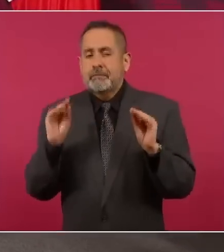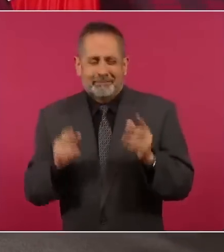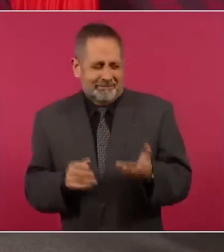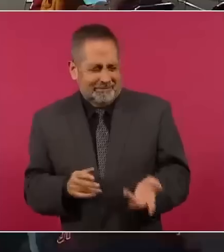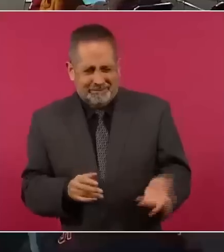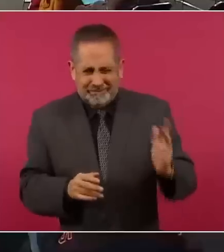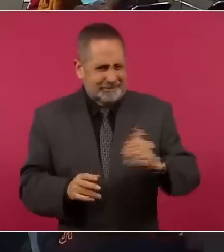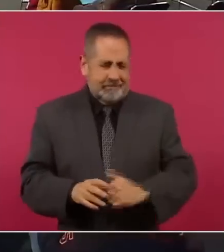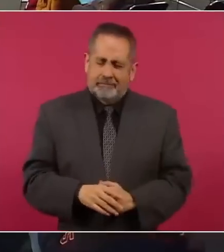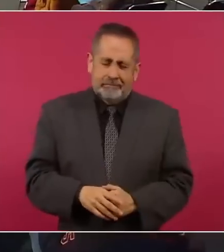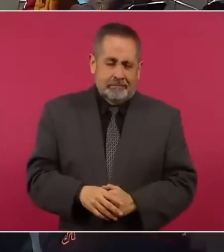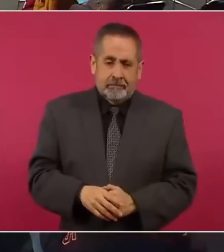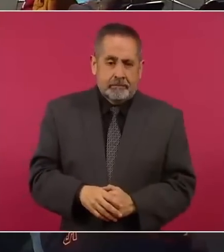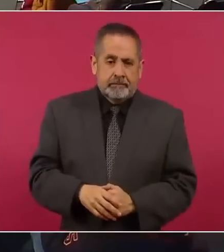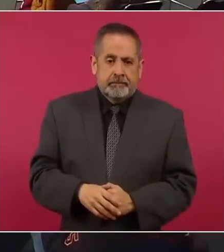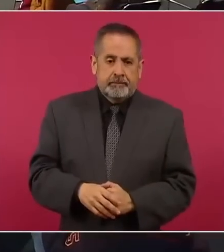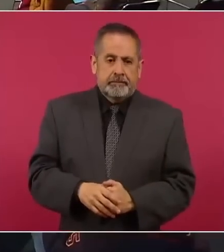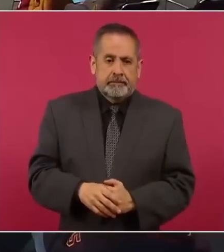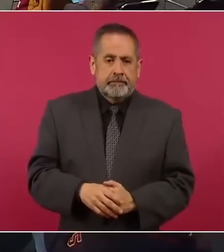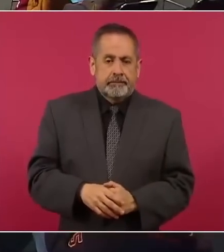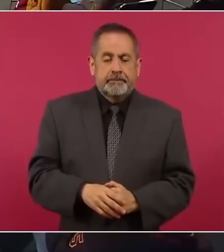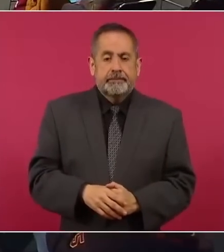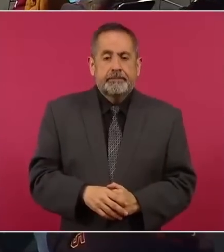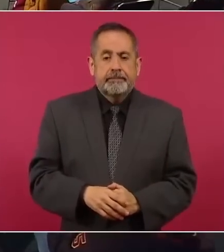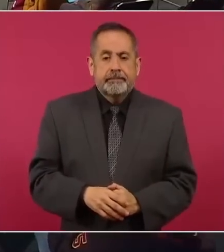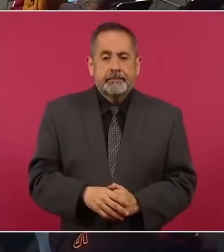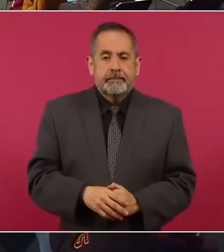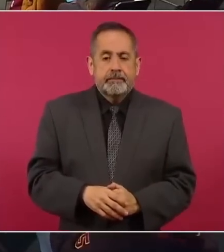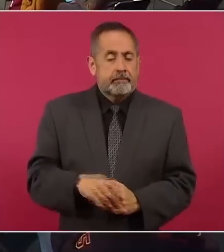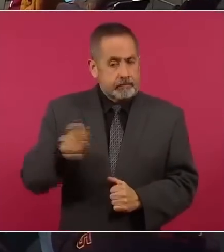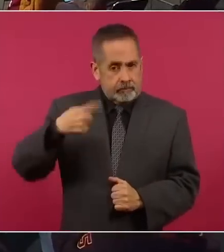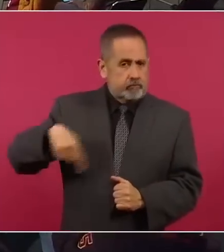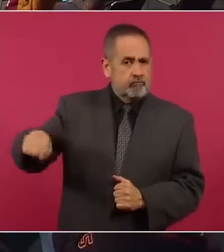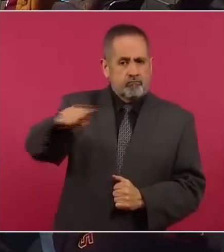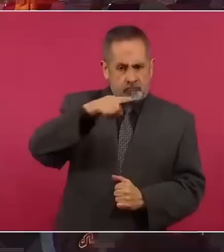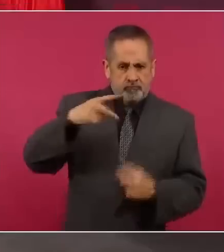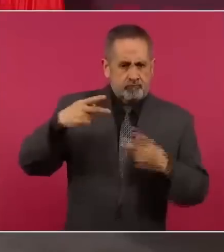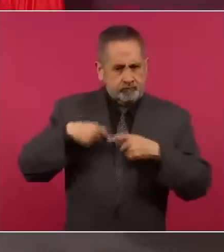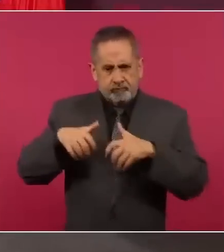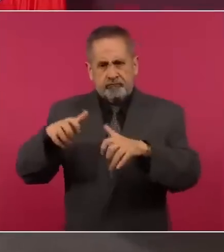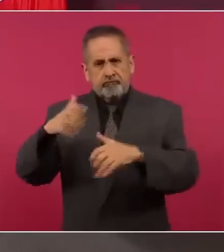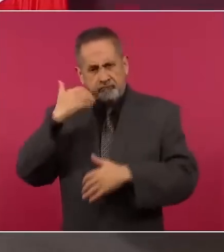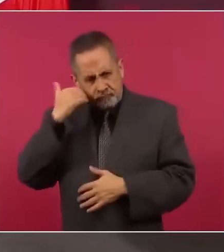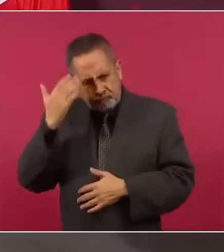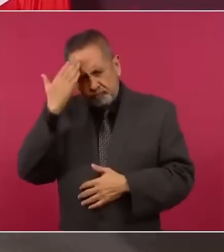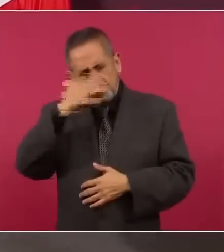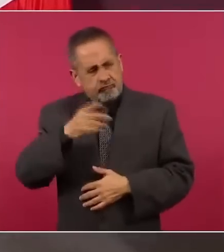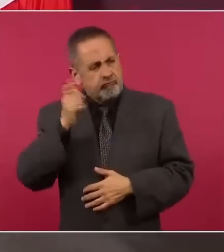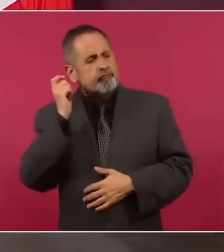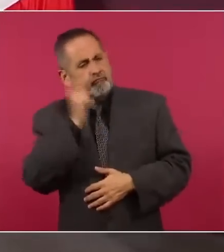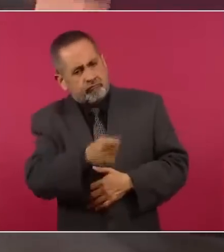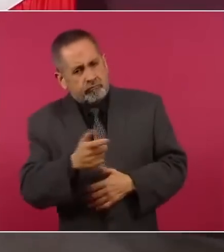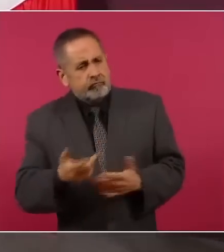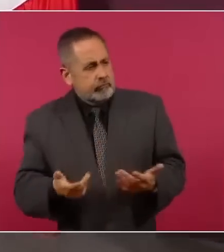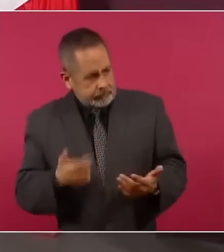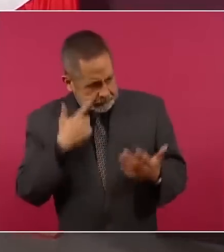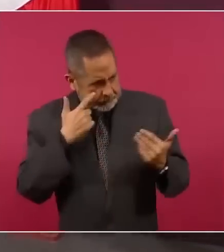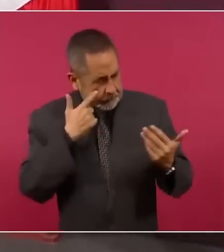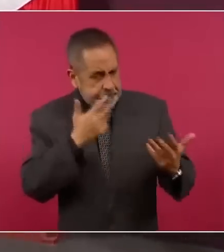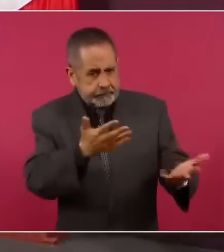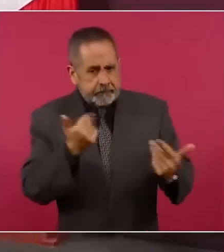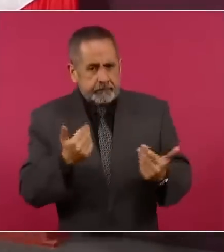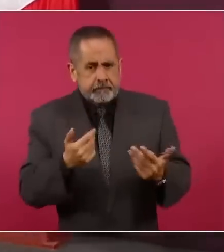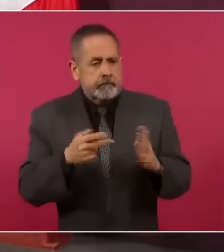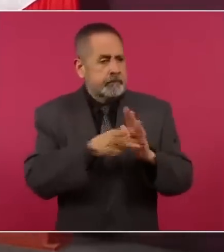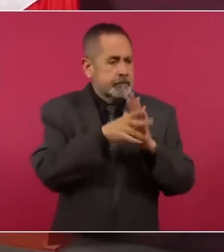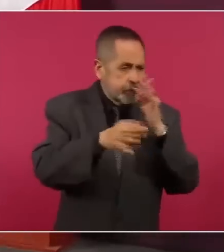La gente quisiera saber, y eso lo podrían hacer los